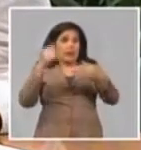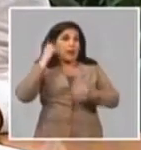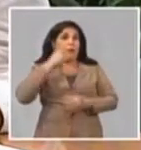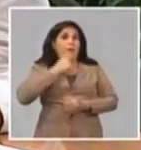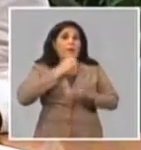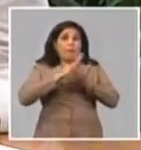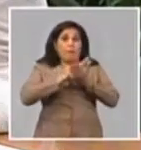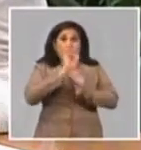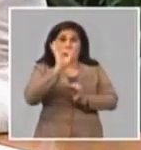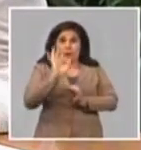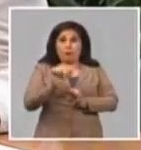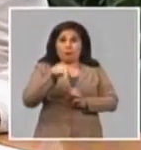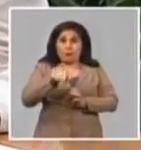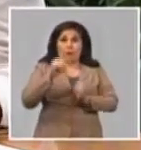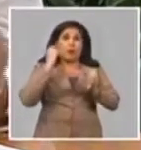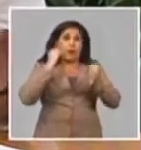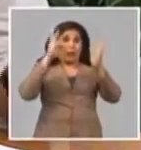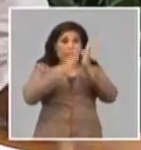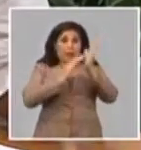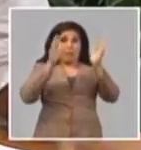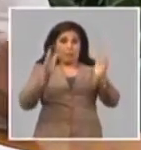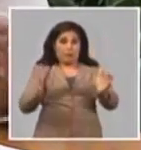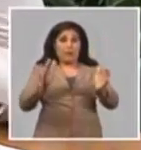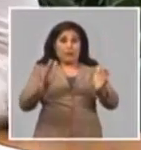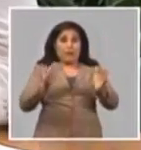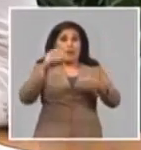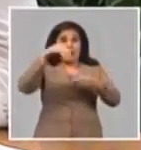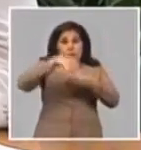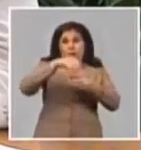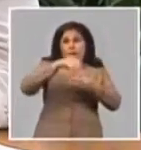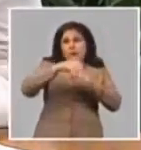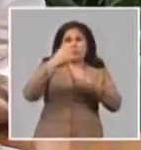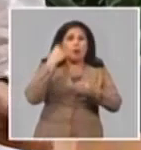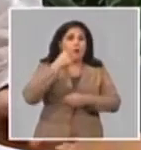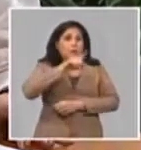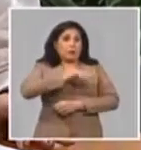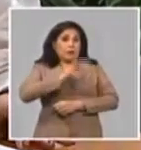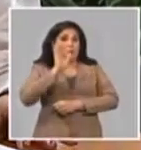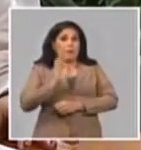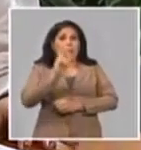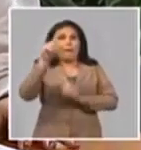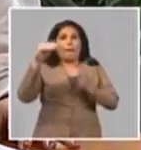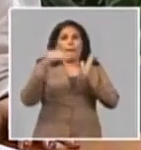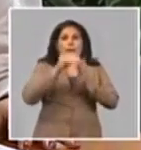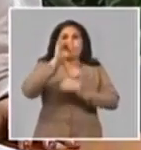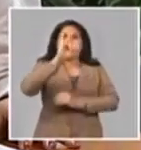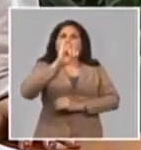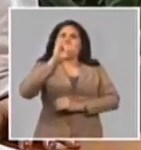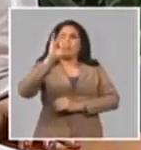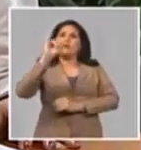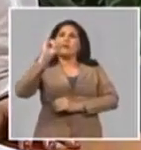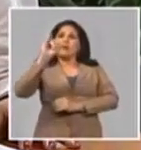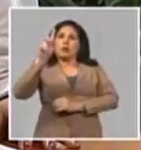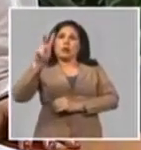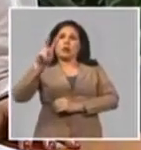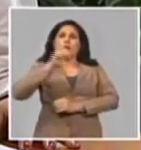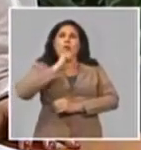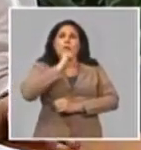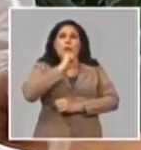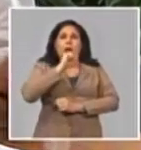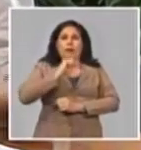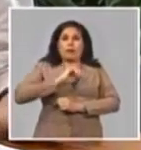fecha, o sea, de este trimestre, incluyendo las del año pasado a 1.762 madres.